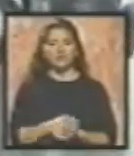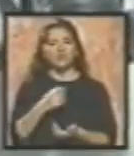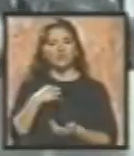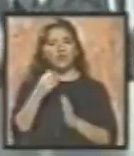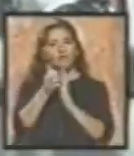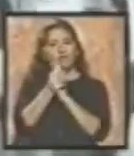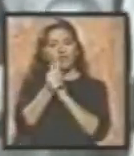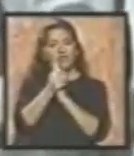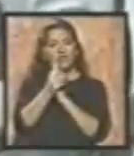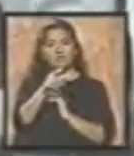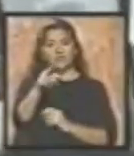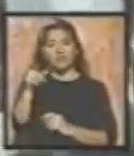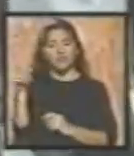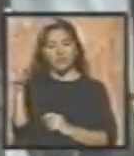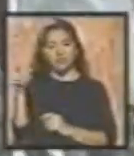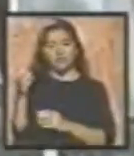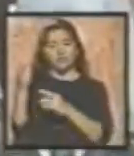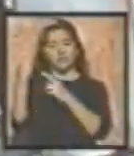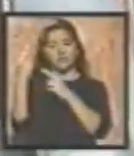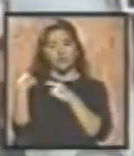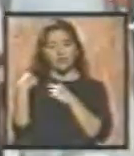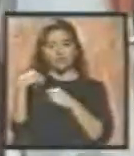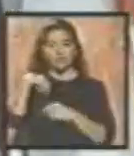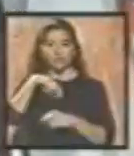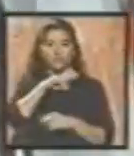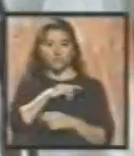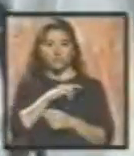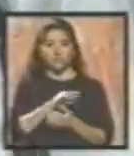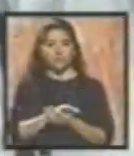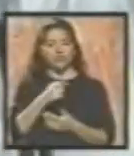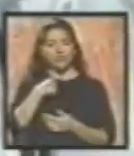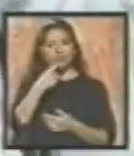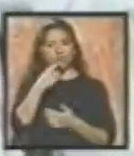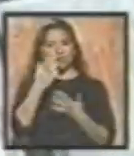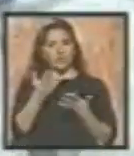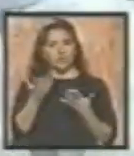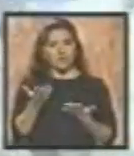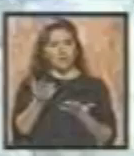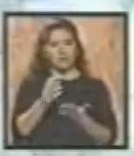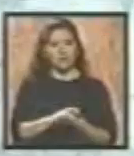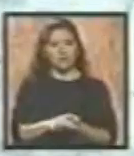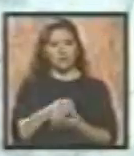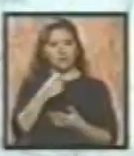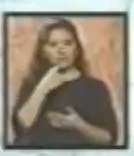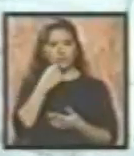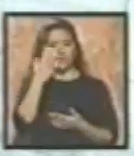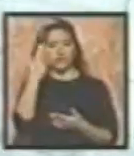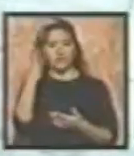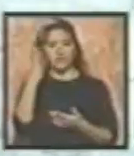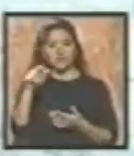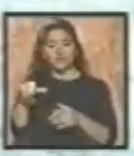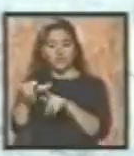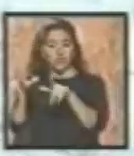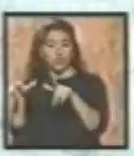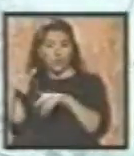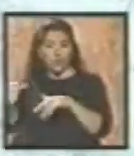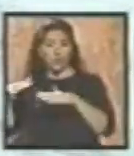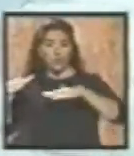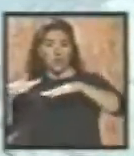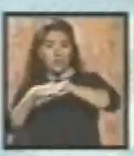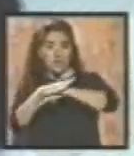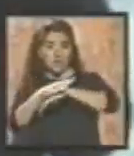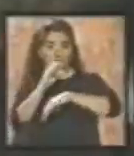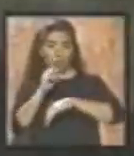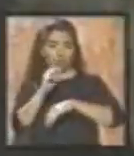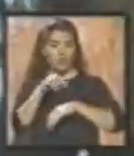que ir a buscar las rampas, más que todo, ¿no? Pues yo estoy acá y yo no sé si para este lado habrá una rampa, ¿no? Pues sería bueno poner